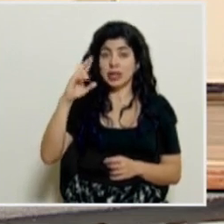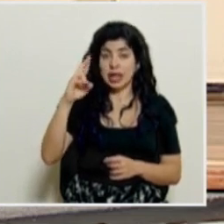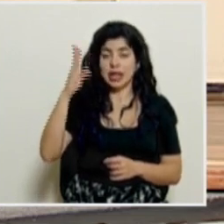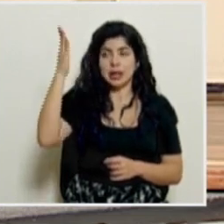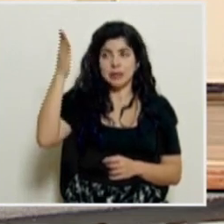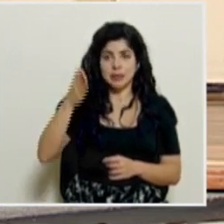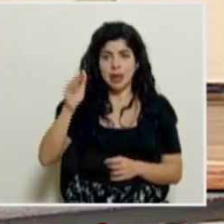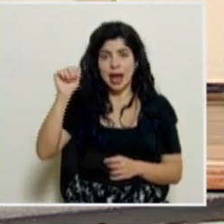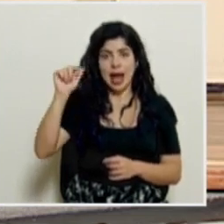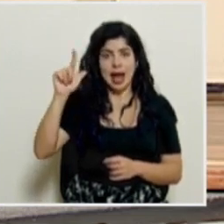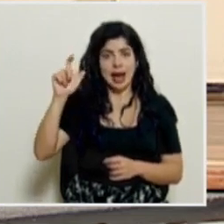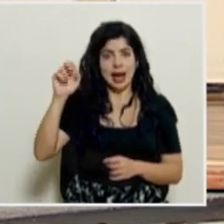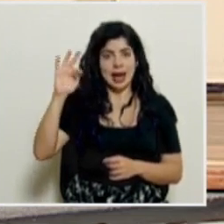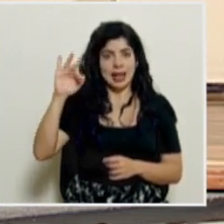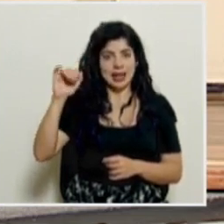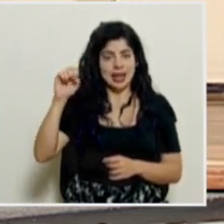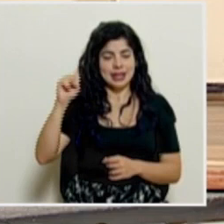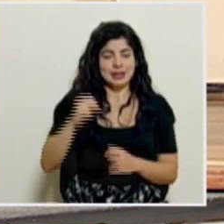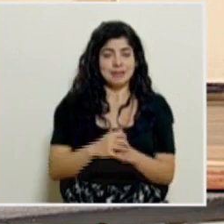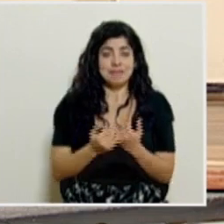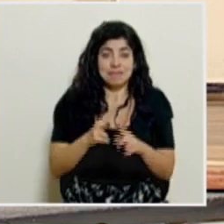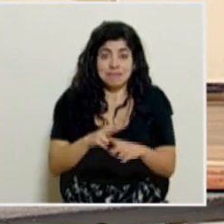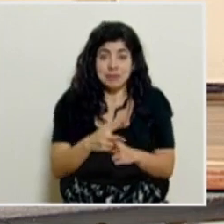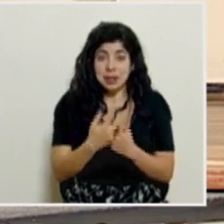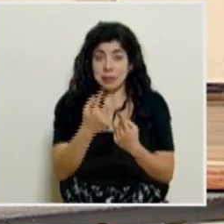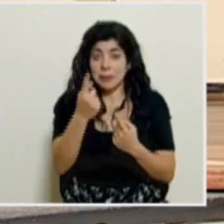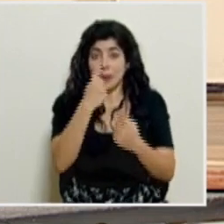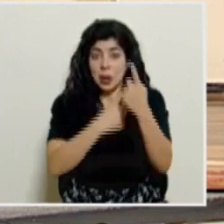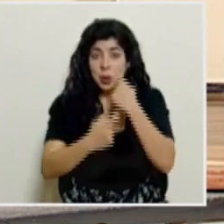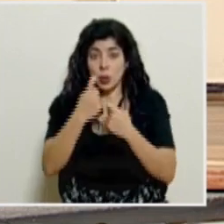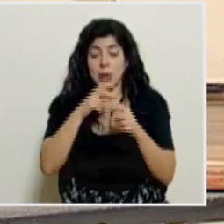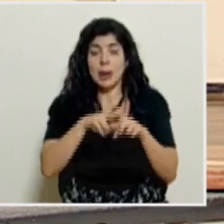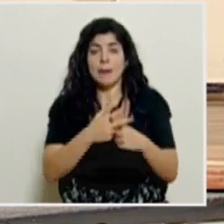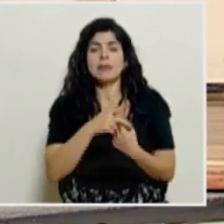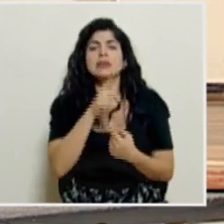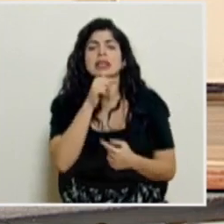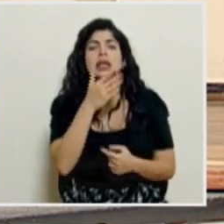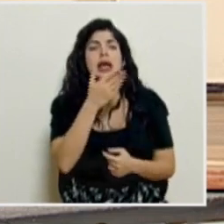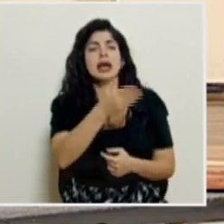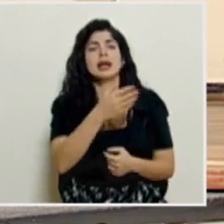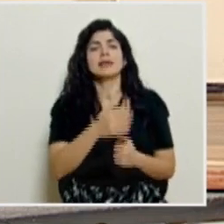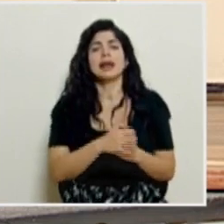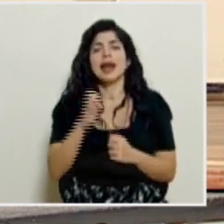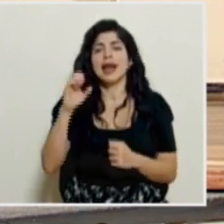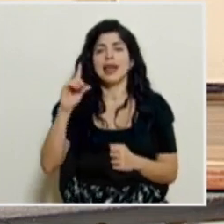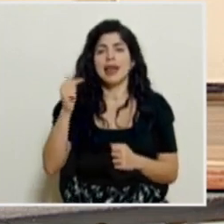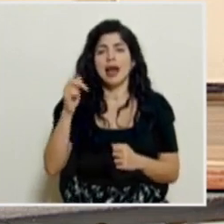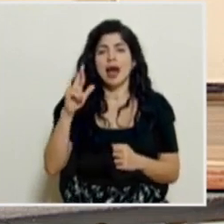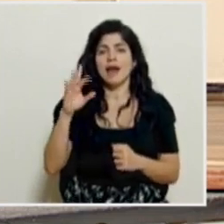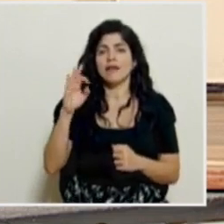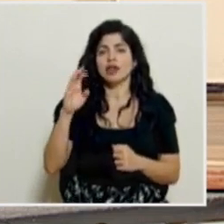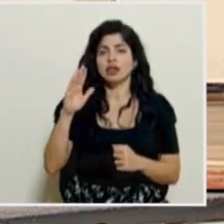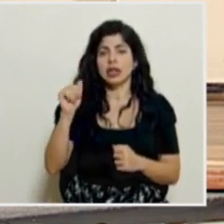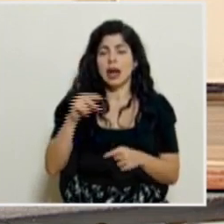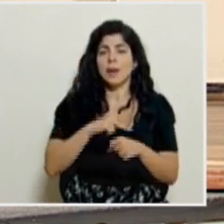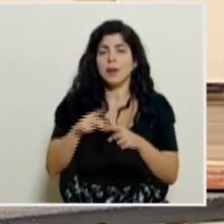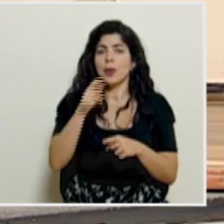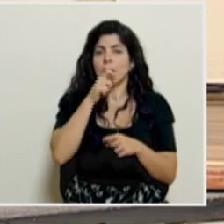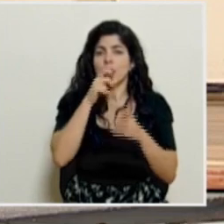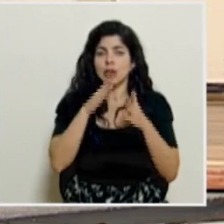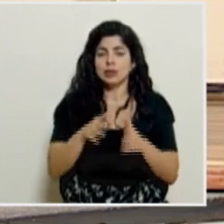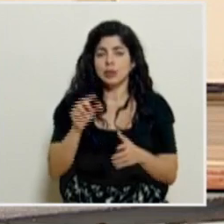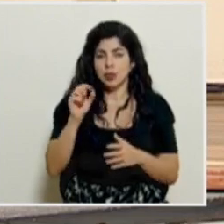las consultas del día de hoy vamos a iniciar con el colega Edgar Fonseca de puro periodismo